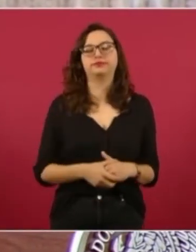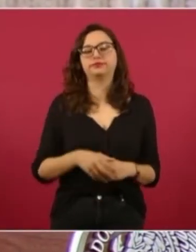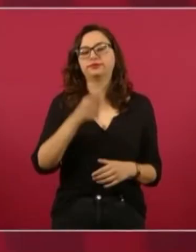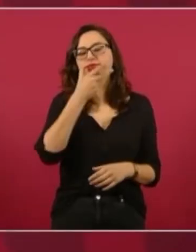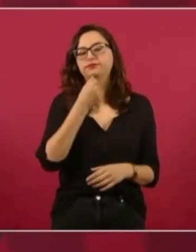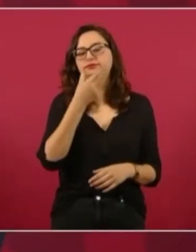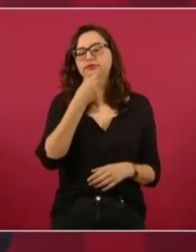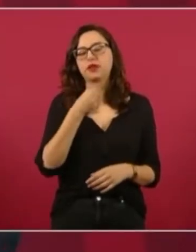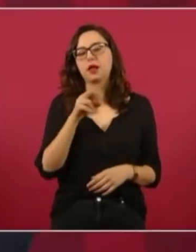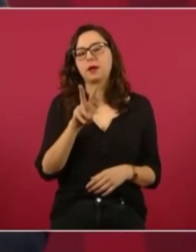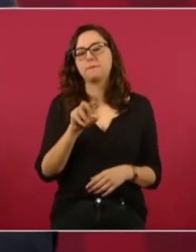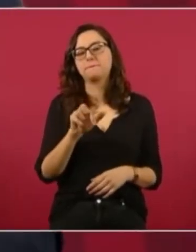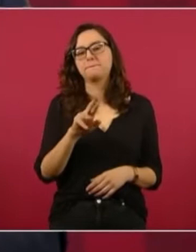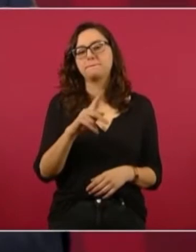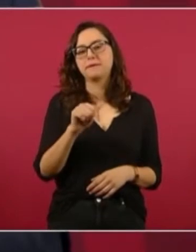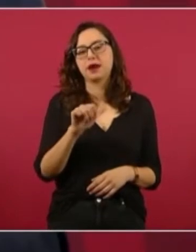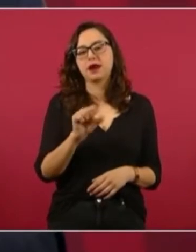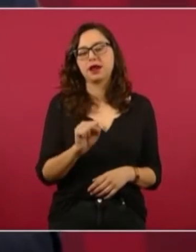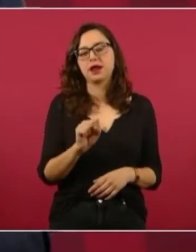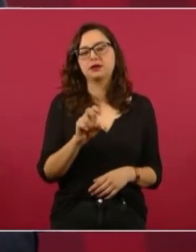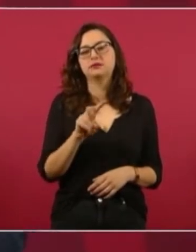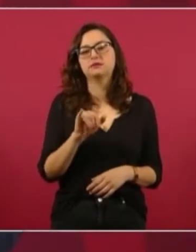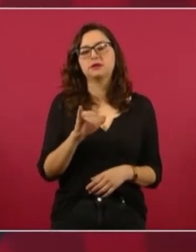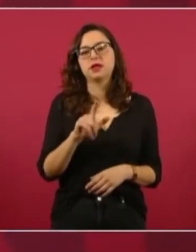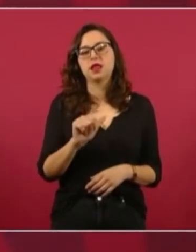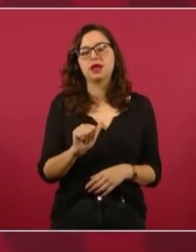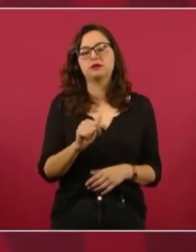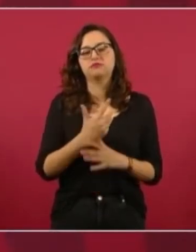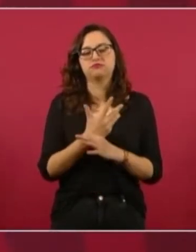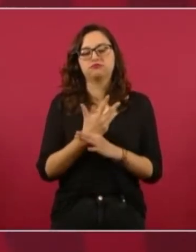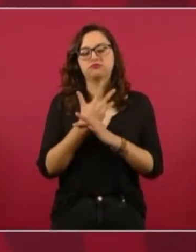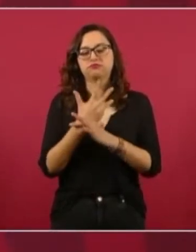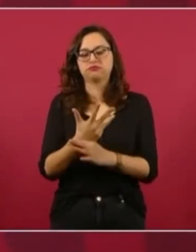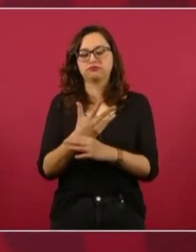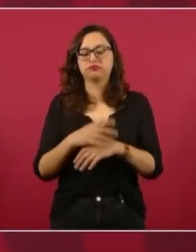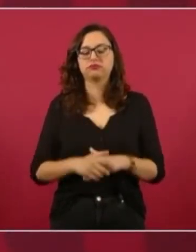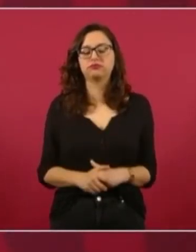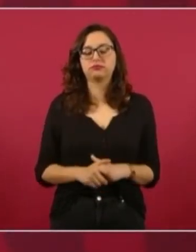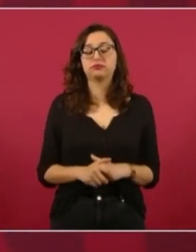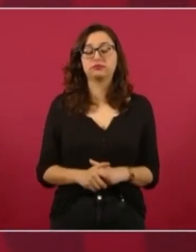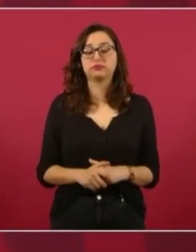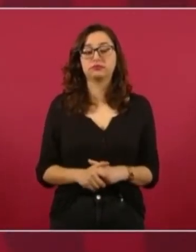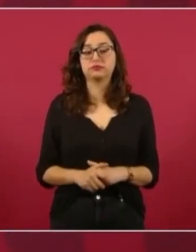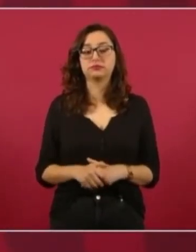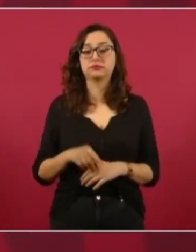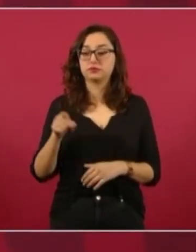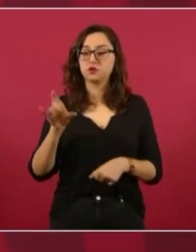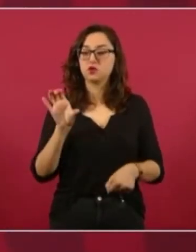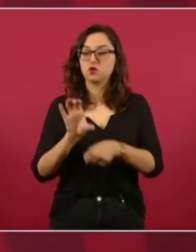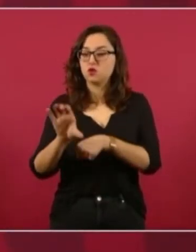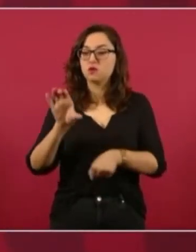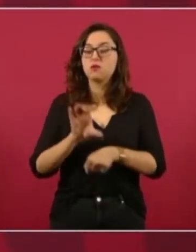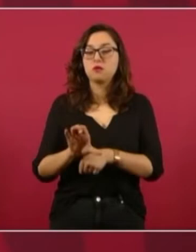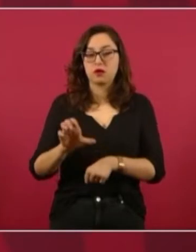dictadores tiranos en Colombia